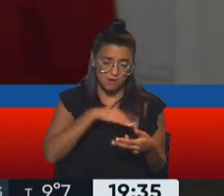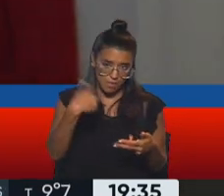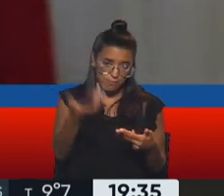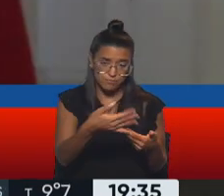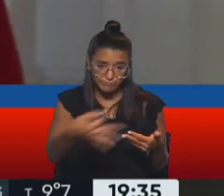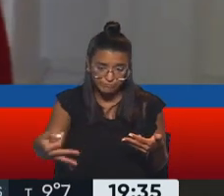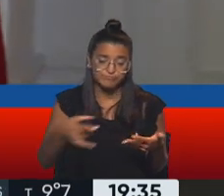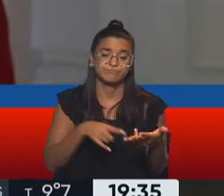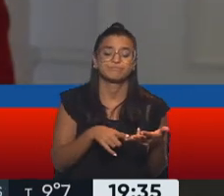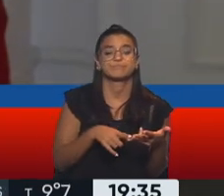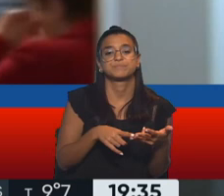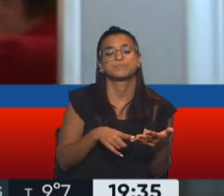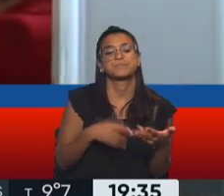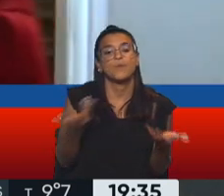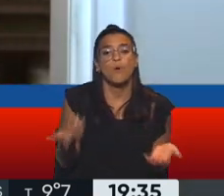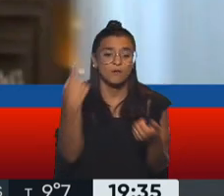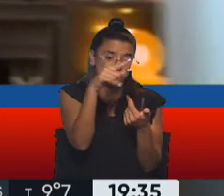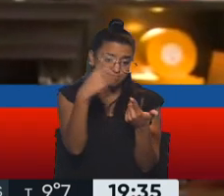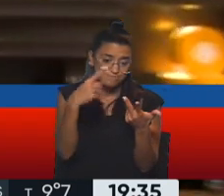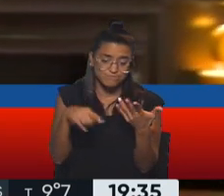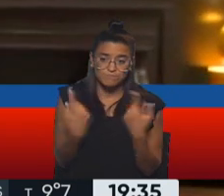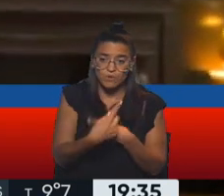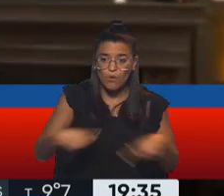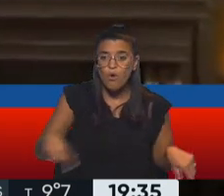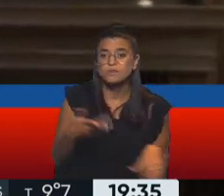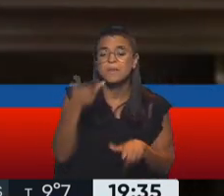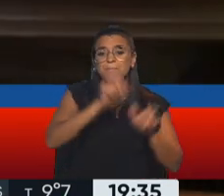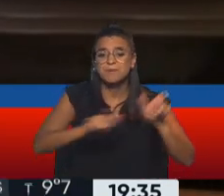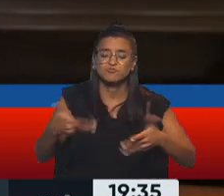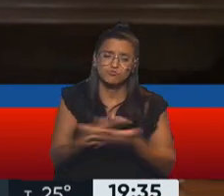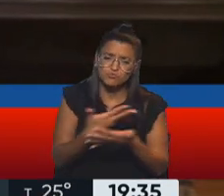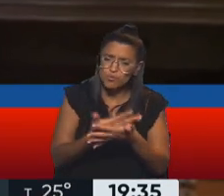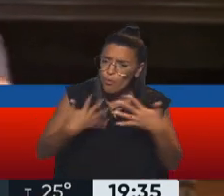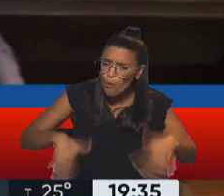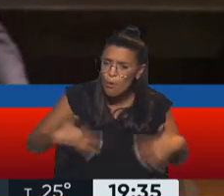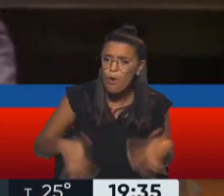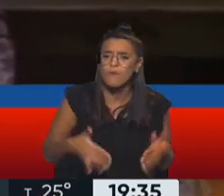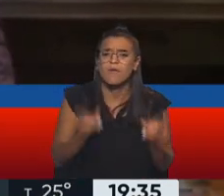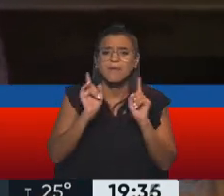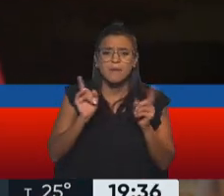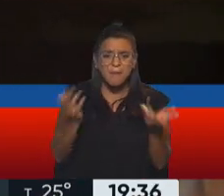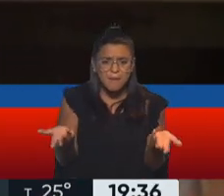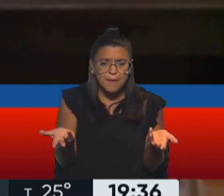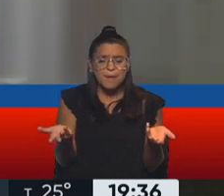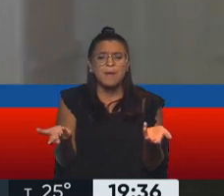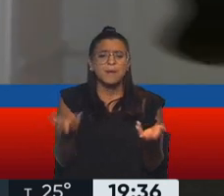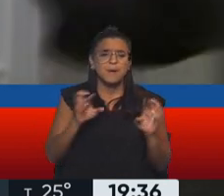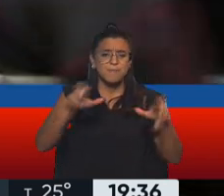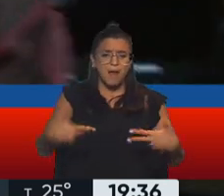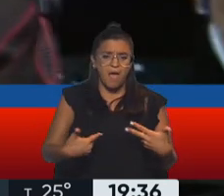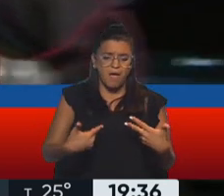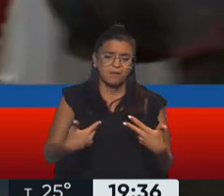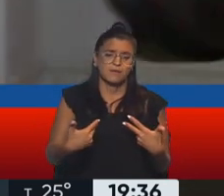ocurrieron, de pasar a... Y y todo lo que la gente padeció con esas políticas,